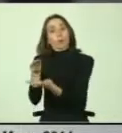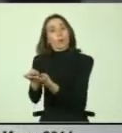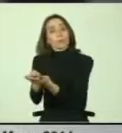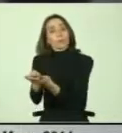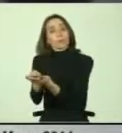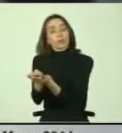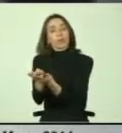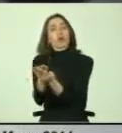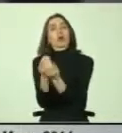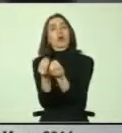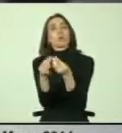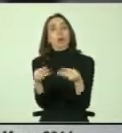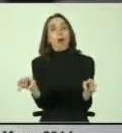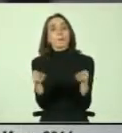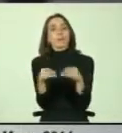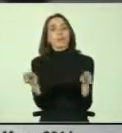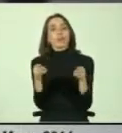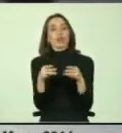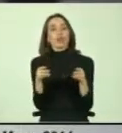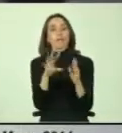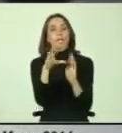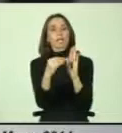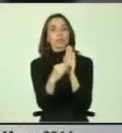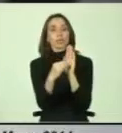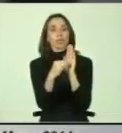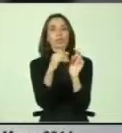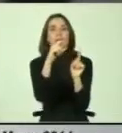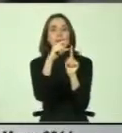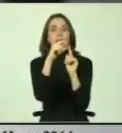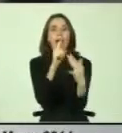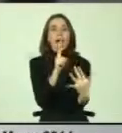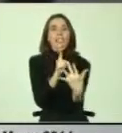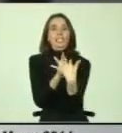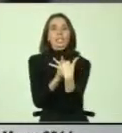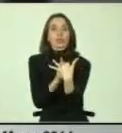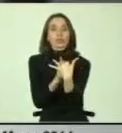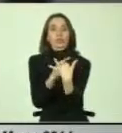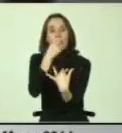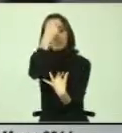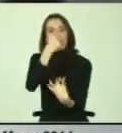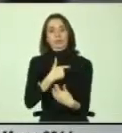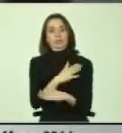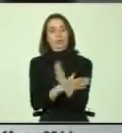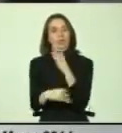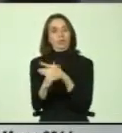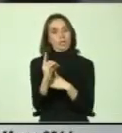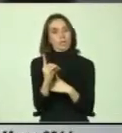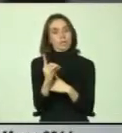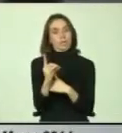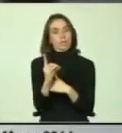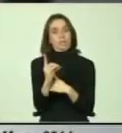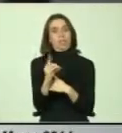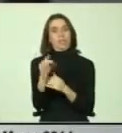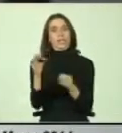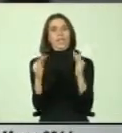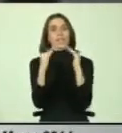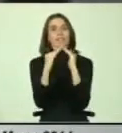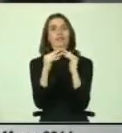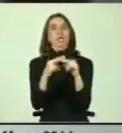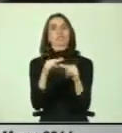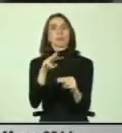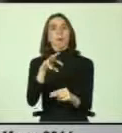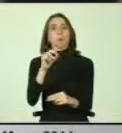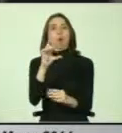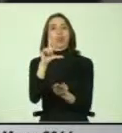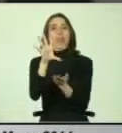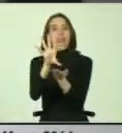el desarrollo de la metodología con el objeto de incluir la variante inclusión para las personas con discapacidad en este tribunal modelo, que fue un